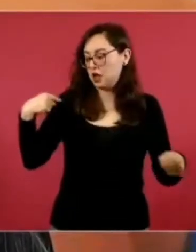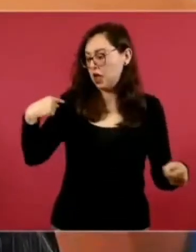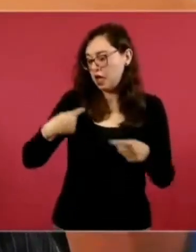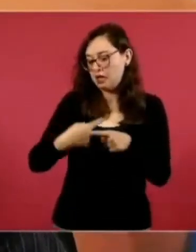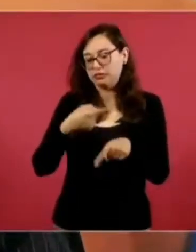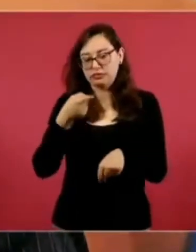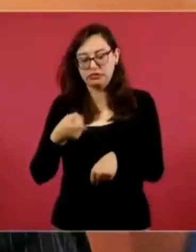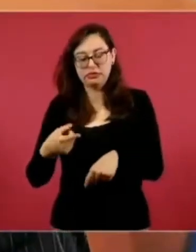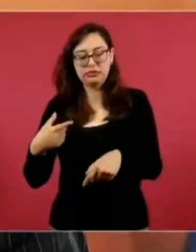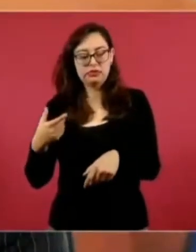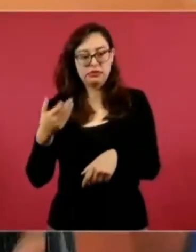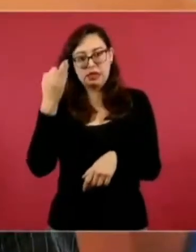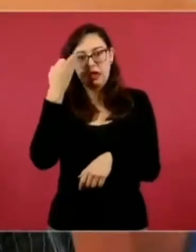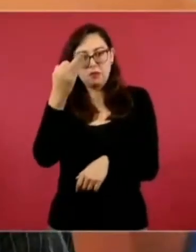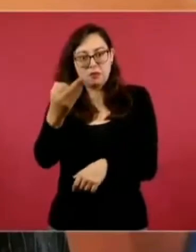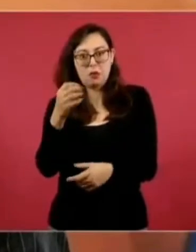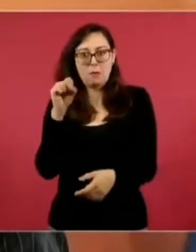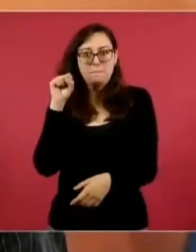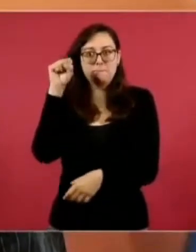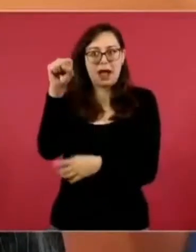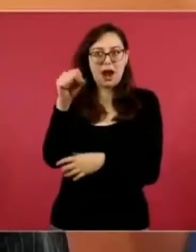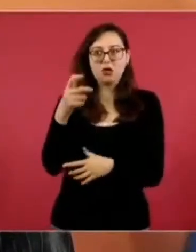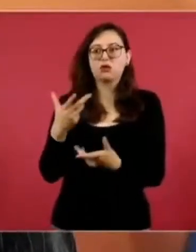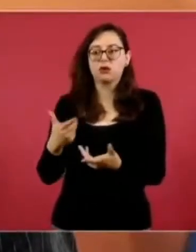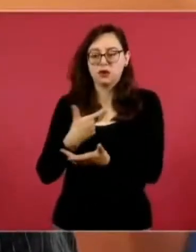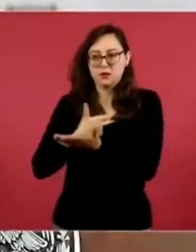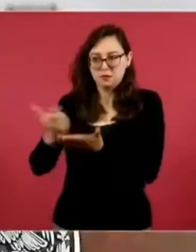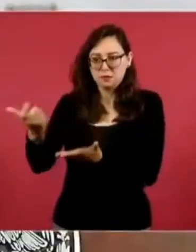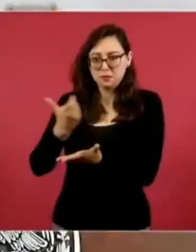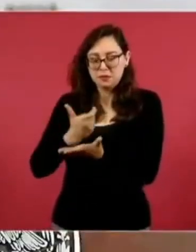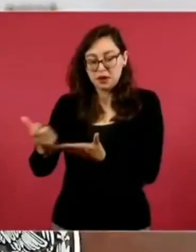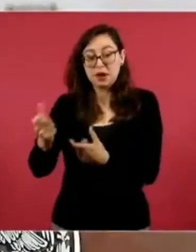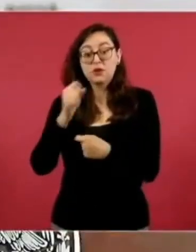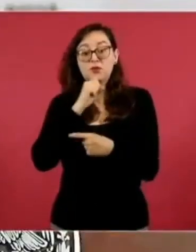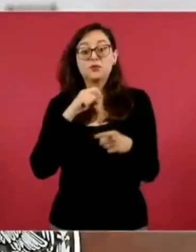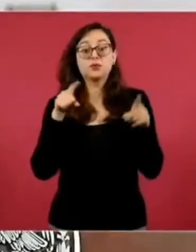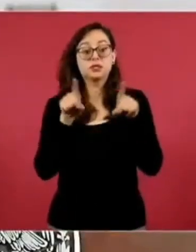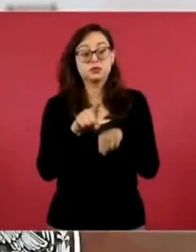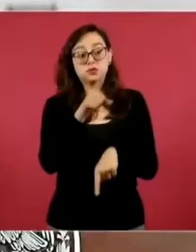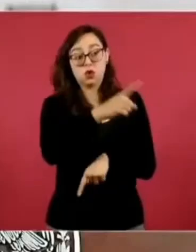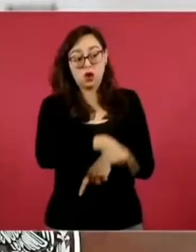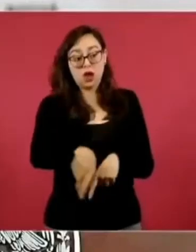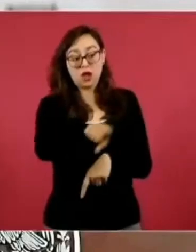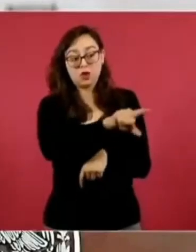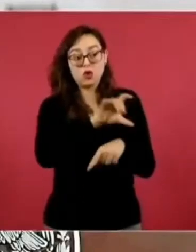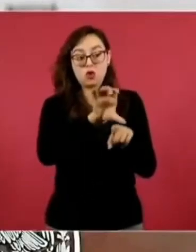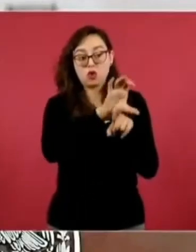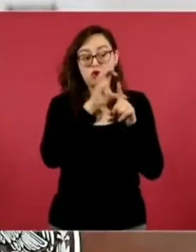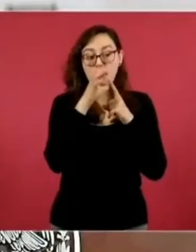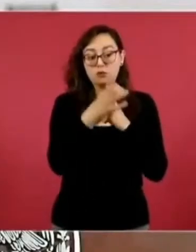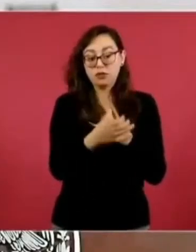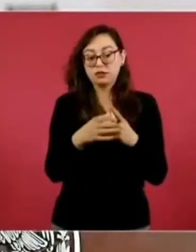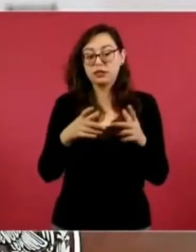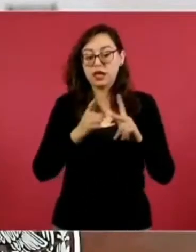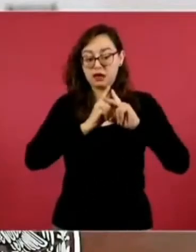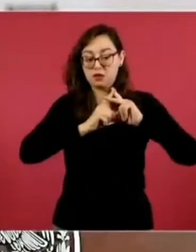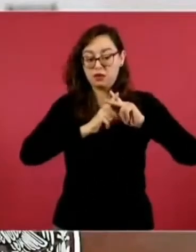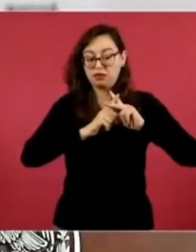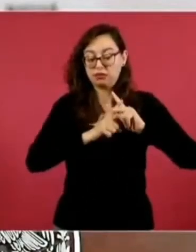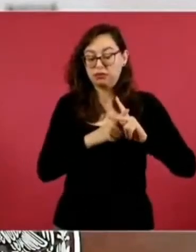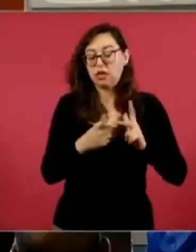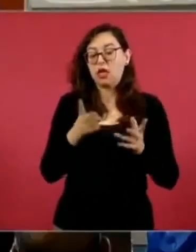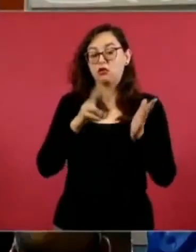de auditorías que permitan establecer con claridad y transparencia el reparto de utilidades en los años 2021, 2022